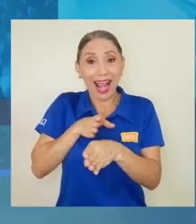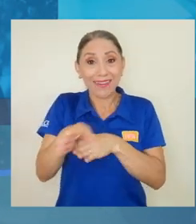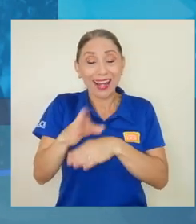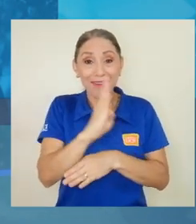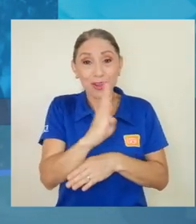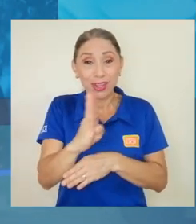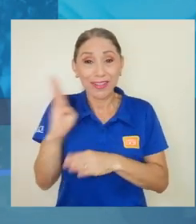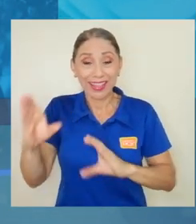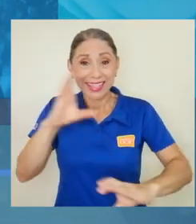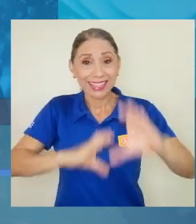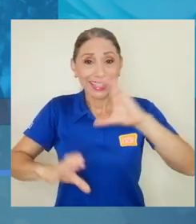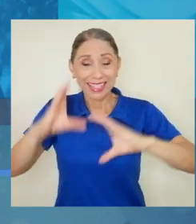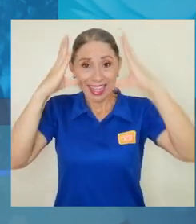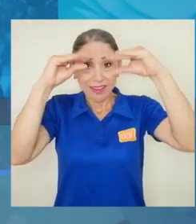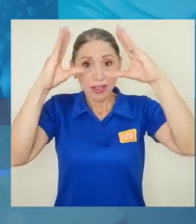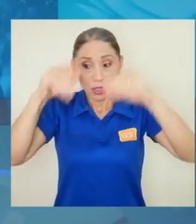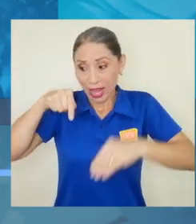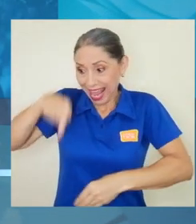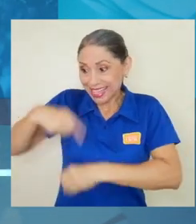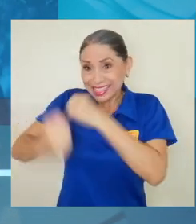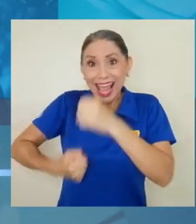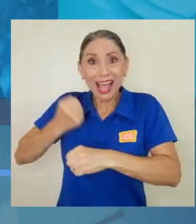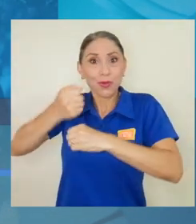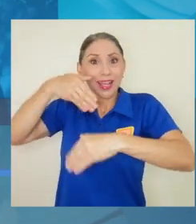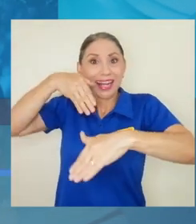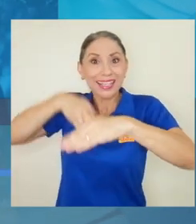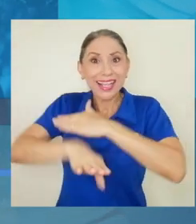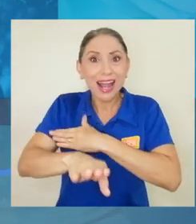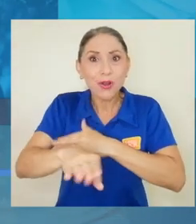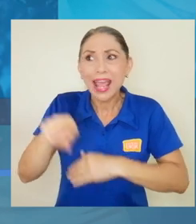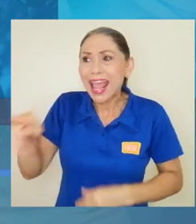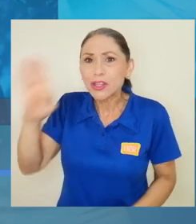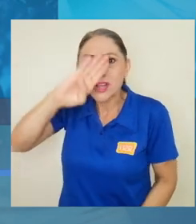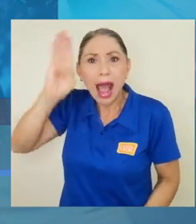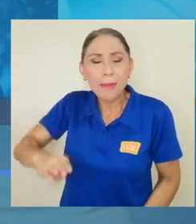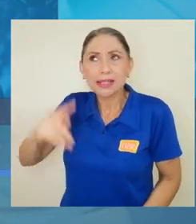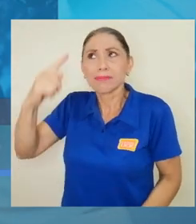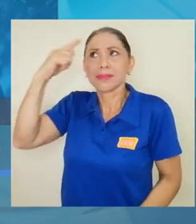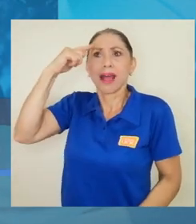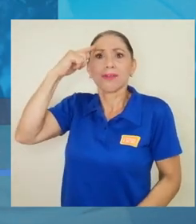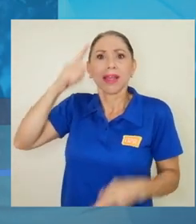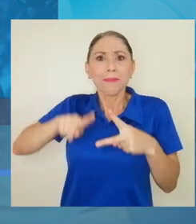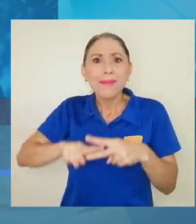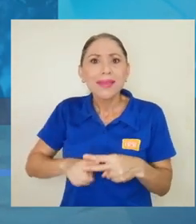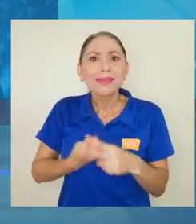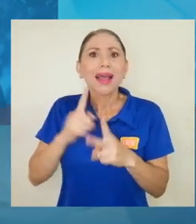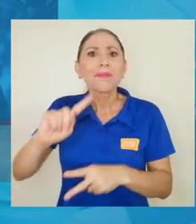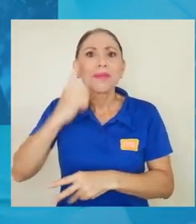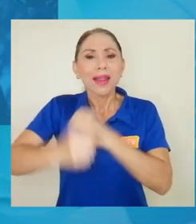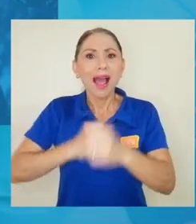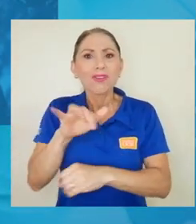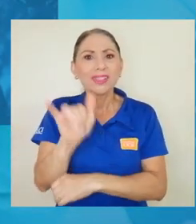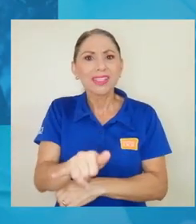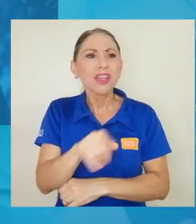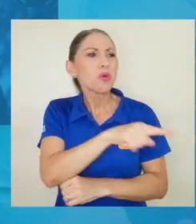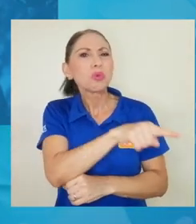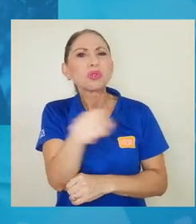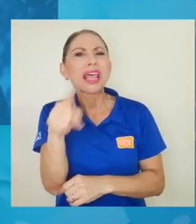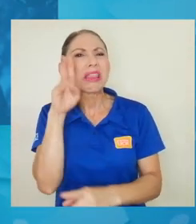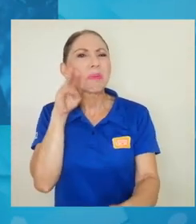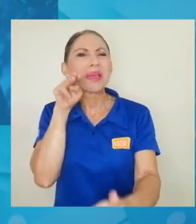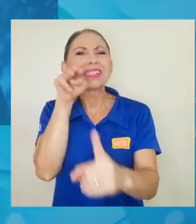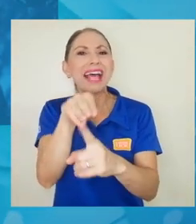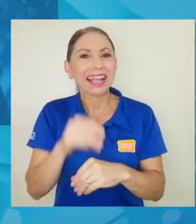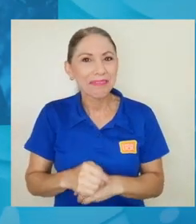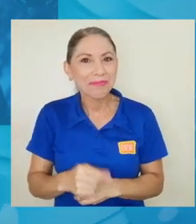bibliotecología y ciencias de la información que ingresaron este año, que jamás se imaginaron empezar su primer año así, ¿qué les puedes decir, qué mensaje para